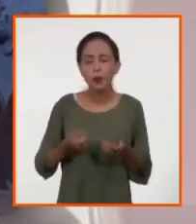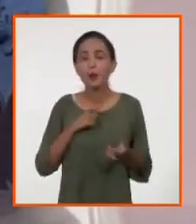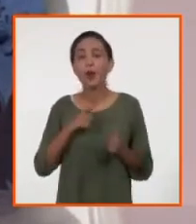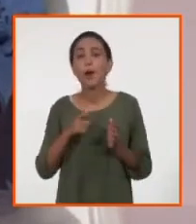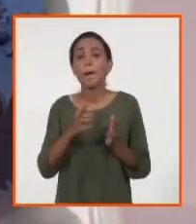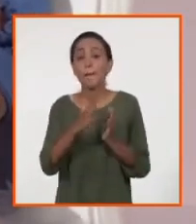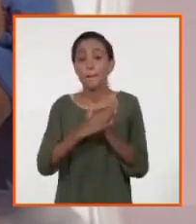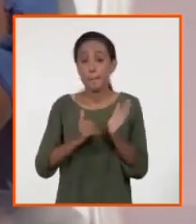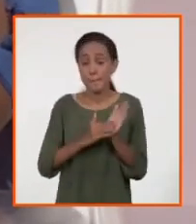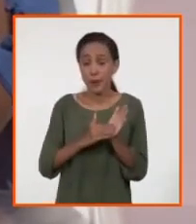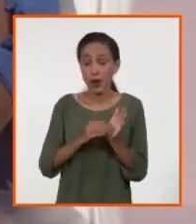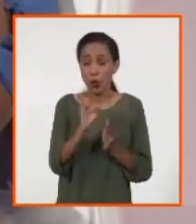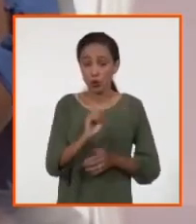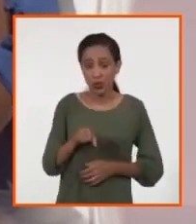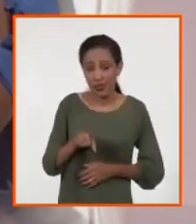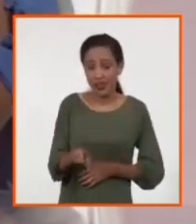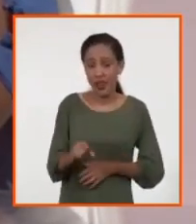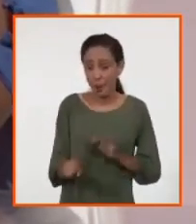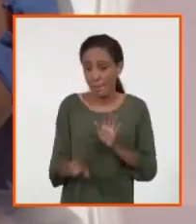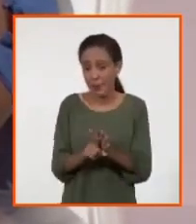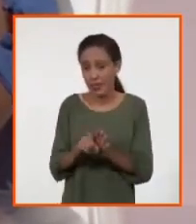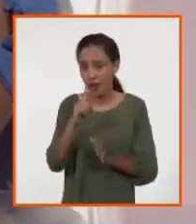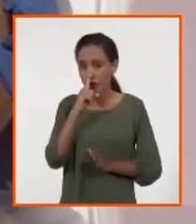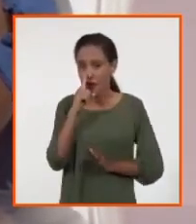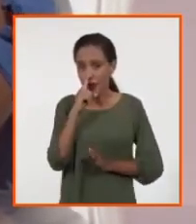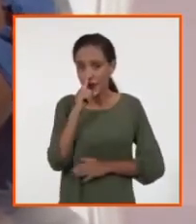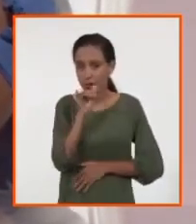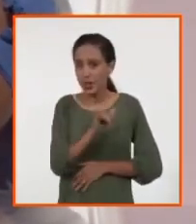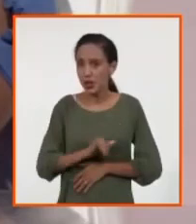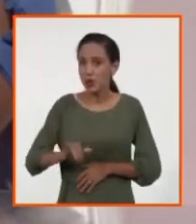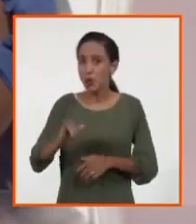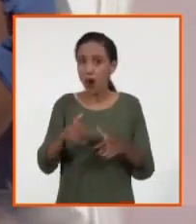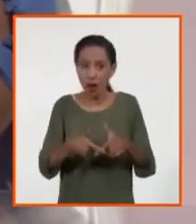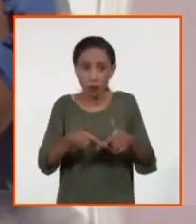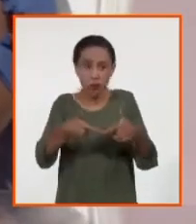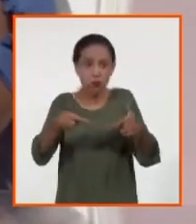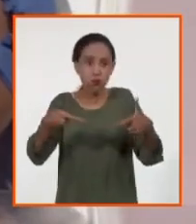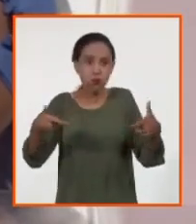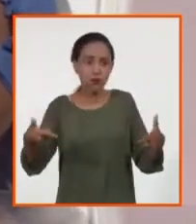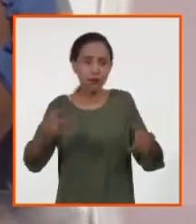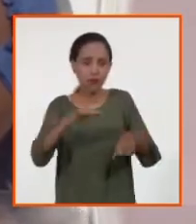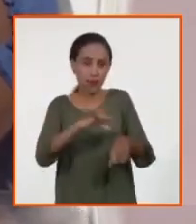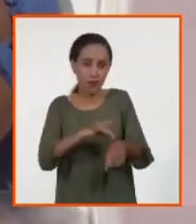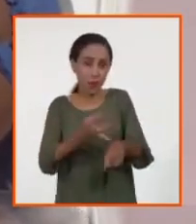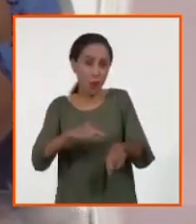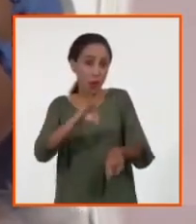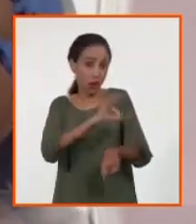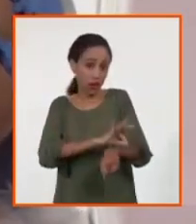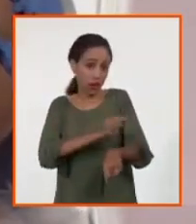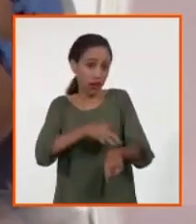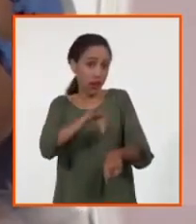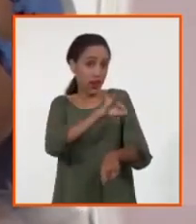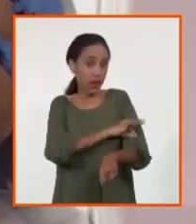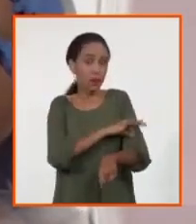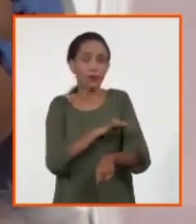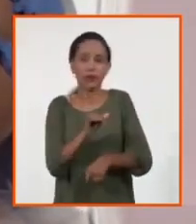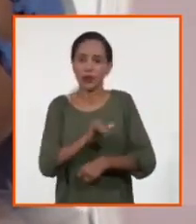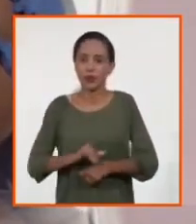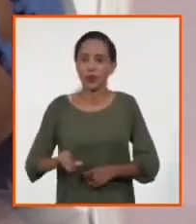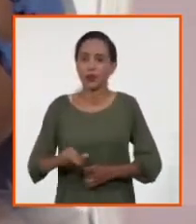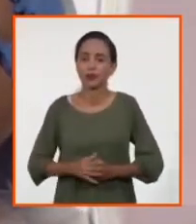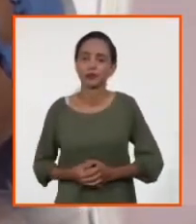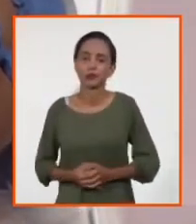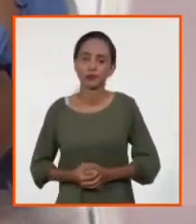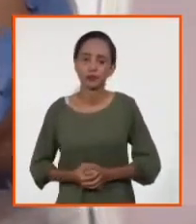principios de noviembre, hace nuevamente una oleada el vector y hace también un pico los